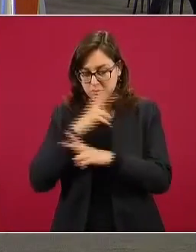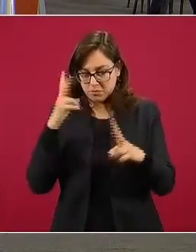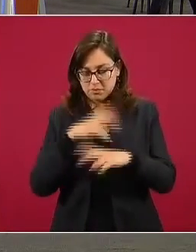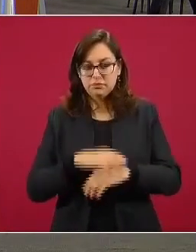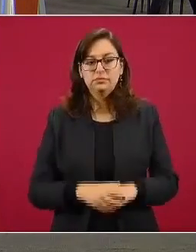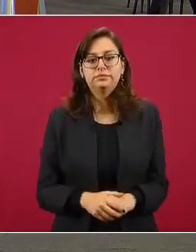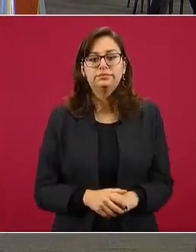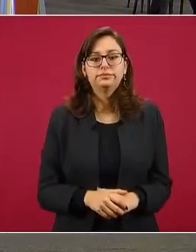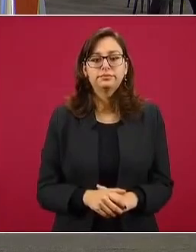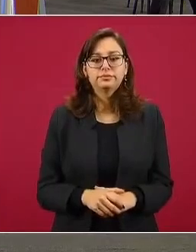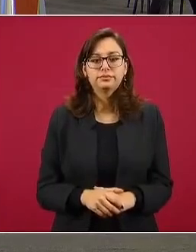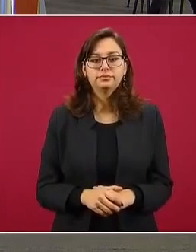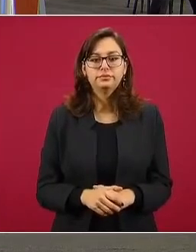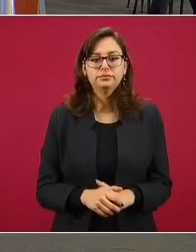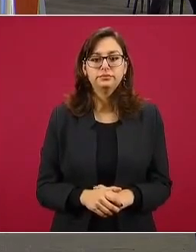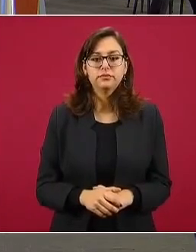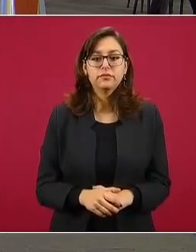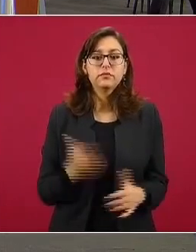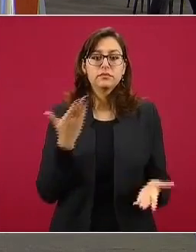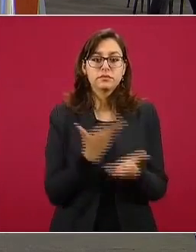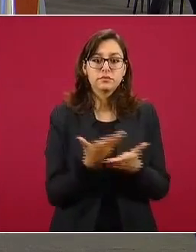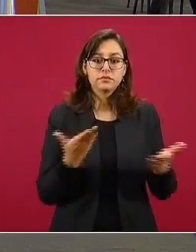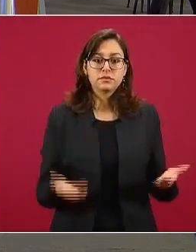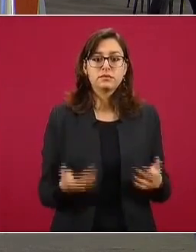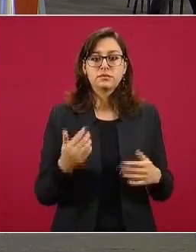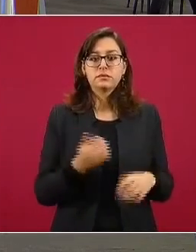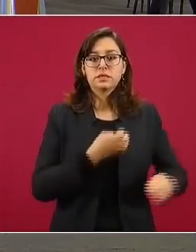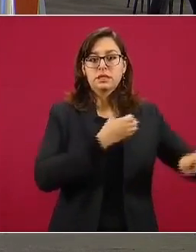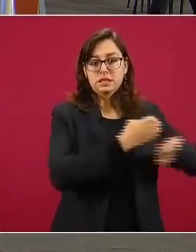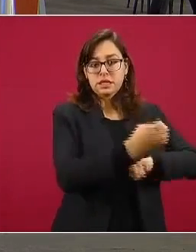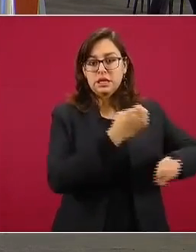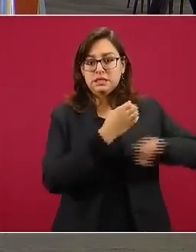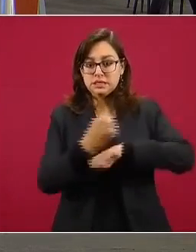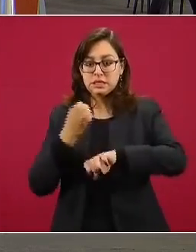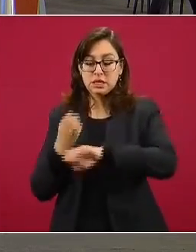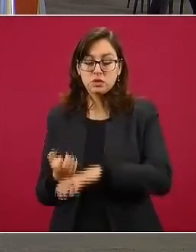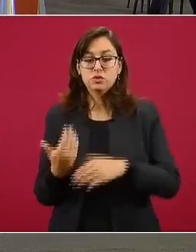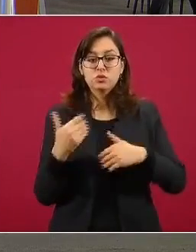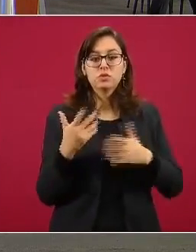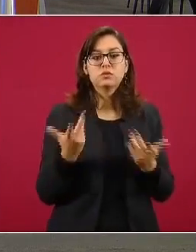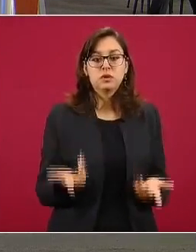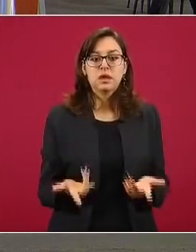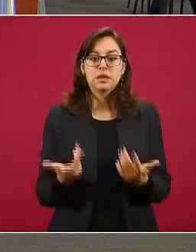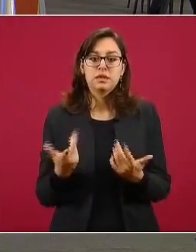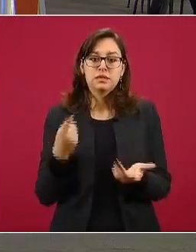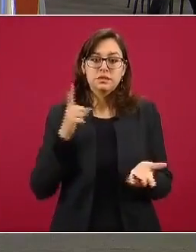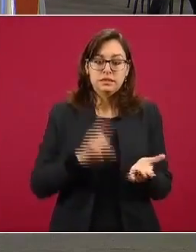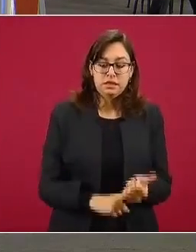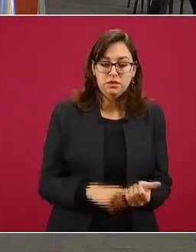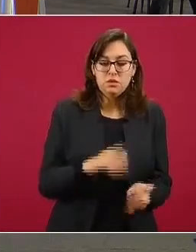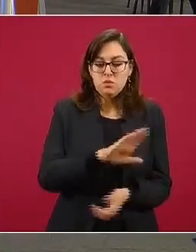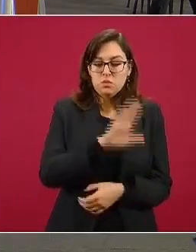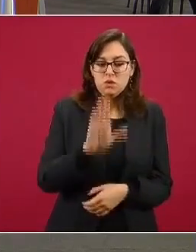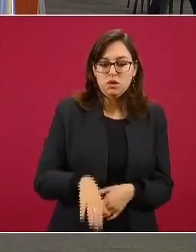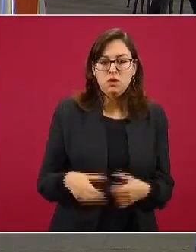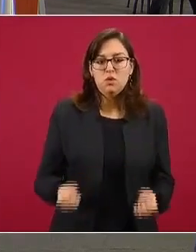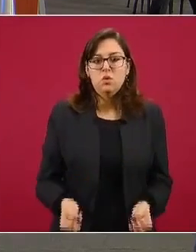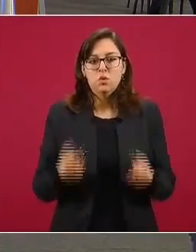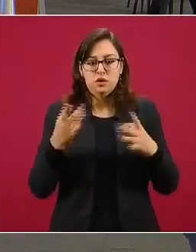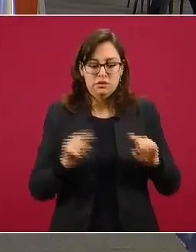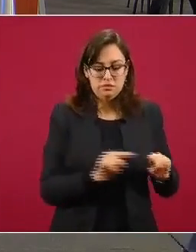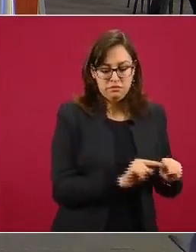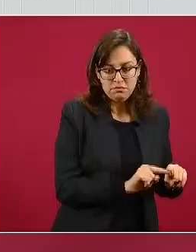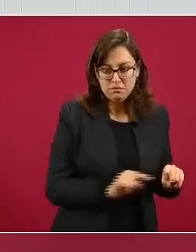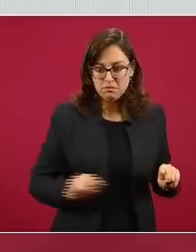También veremos para cada entidad federativa una curva sobre la mortalidad, estará incorporada en la parte baja de la diapositiva,